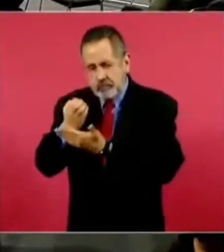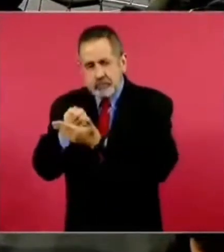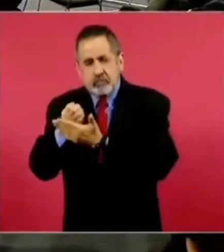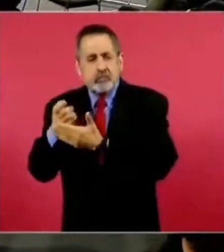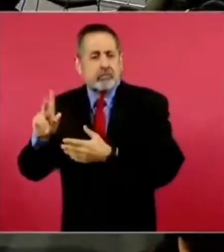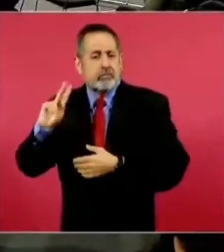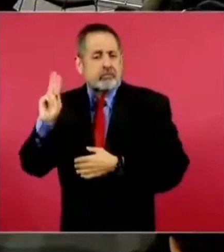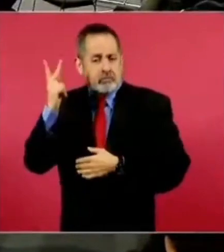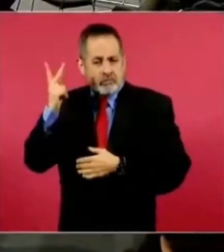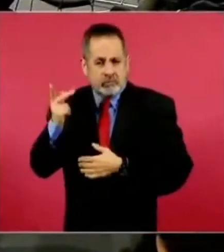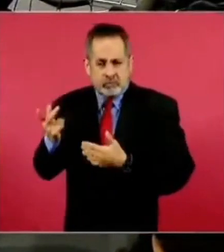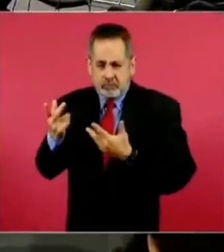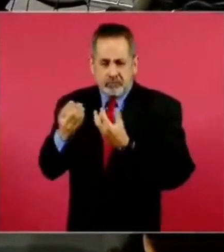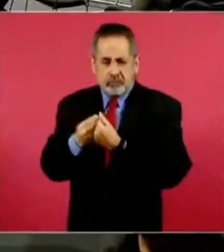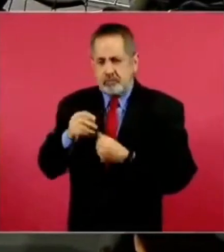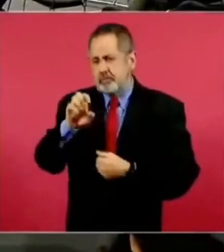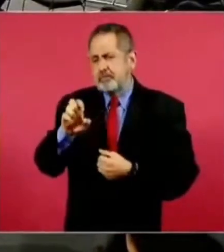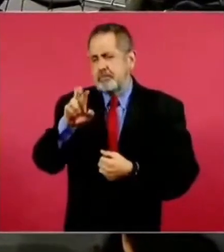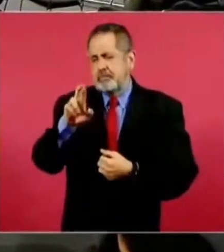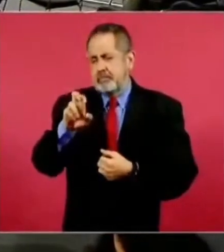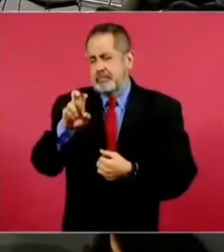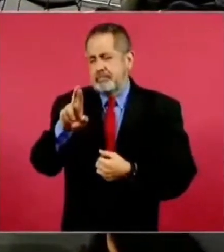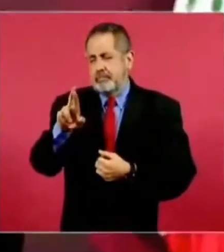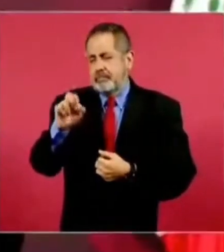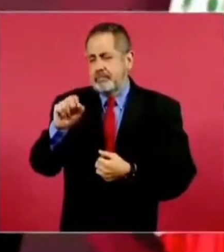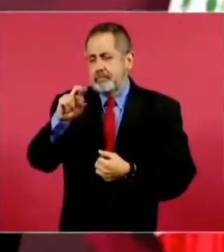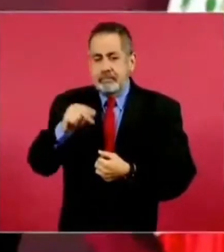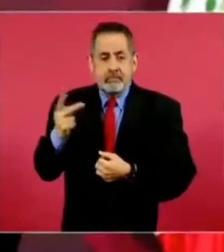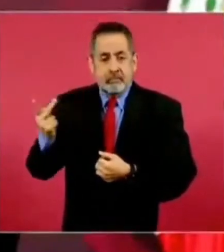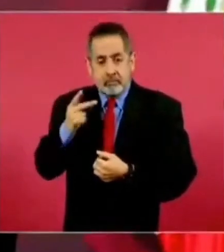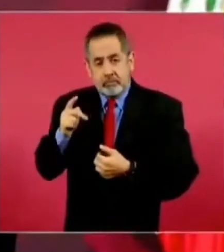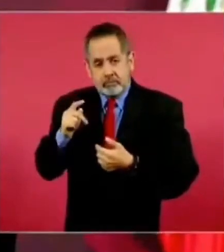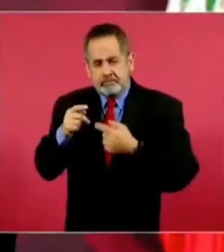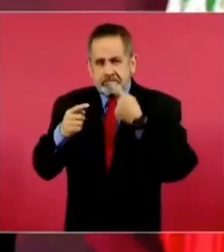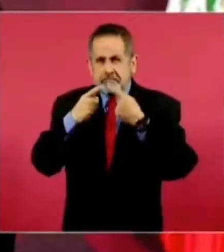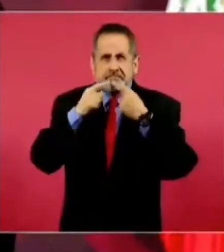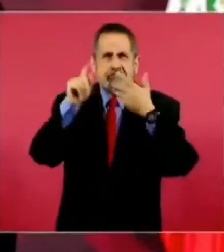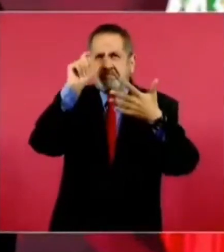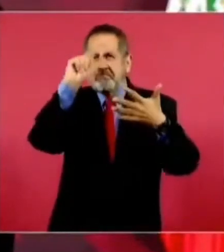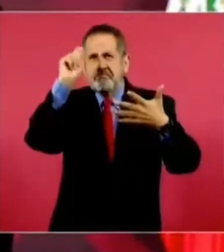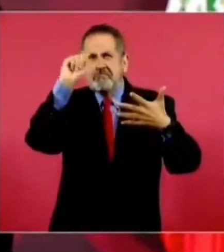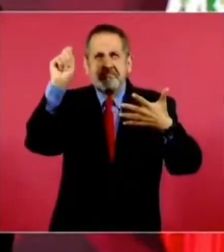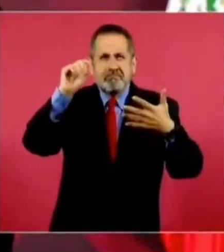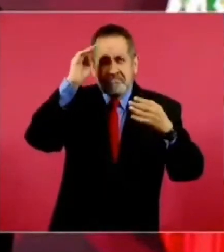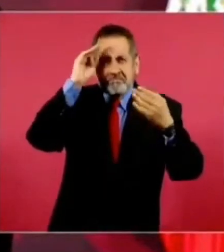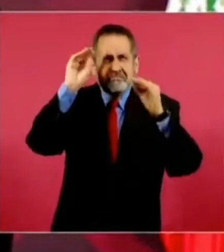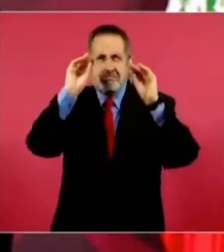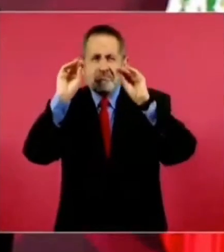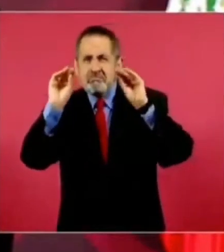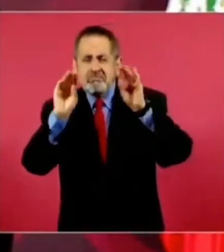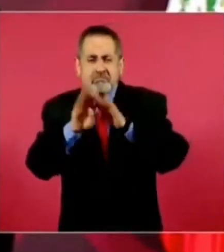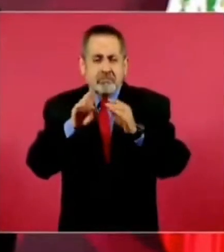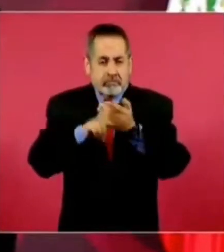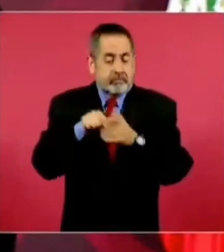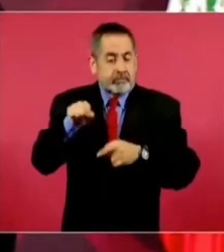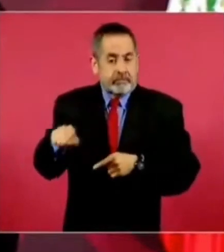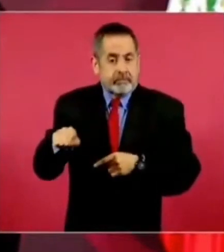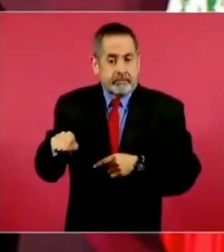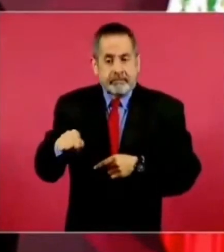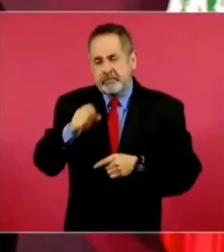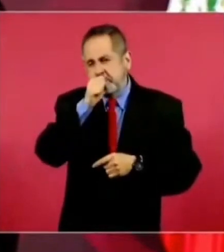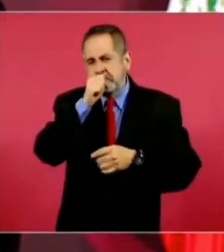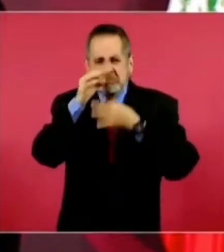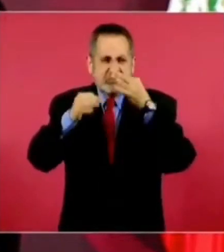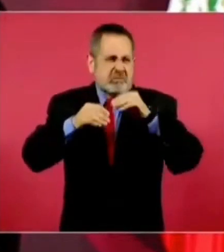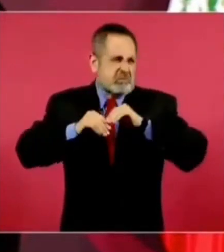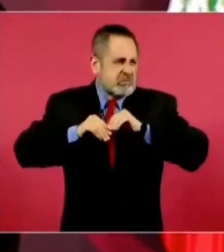Eber Sánchez escribimos en el pizarrón de la casa del estudiante un manifiesto